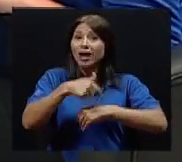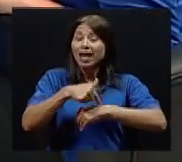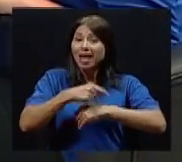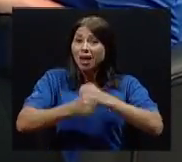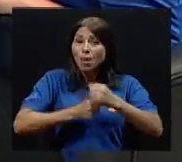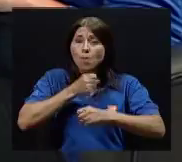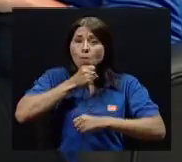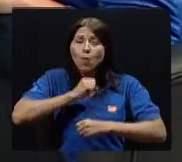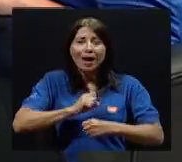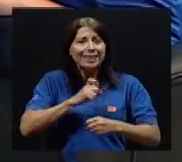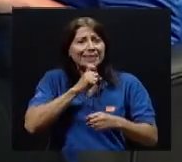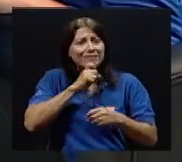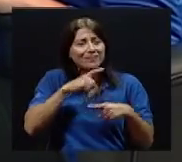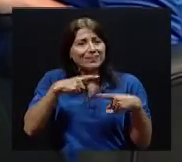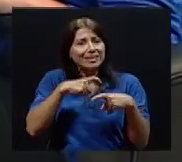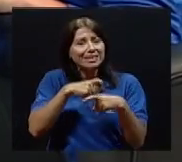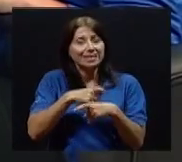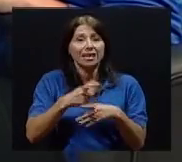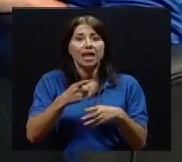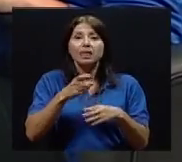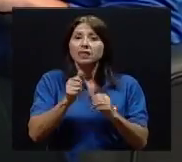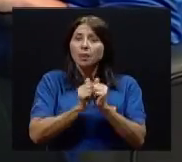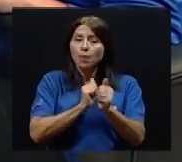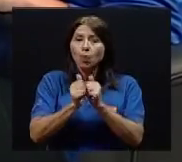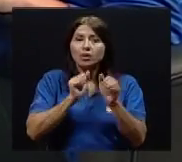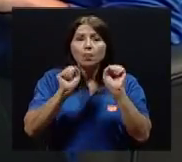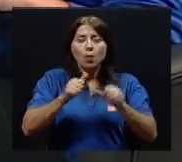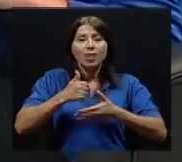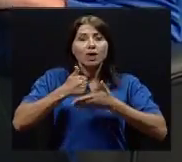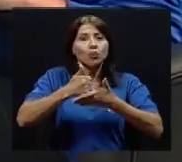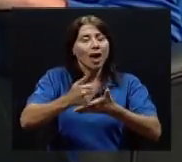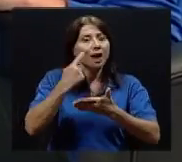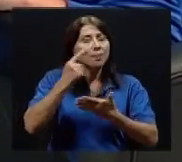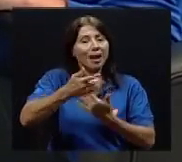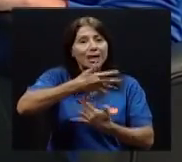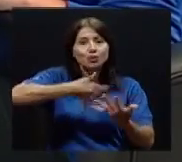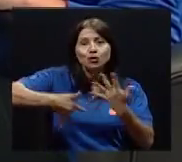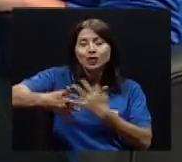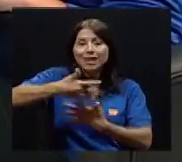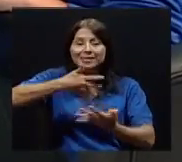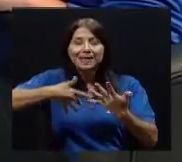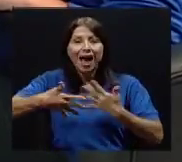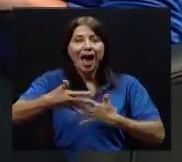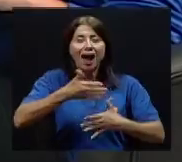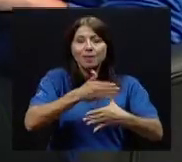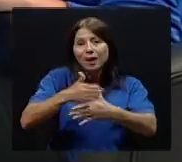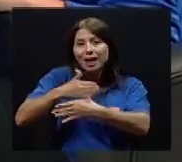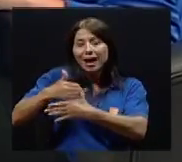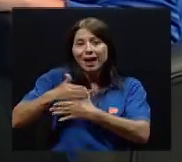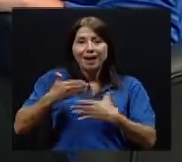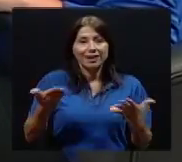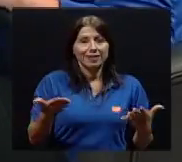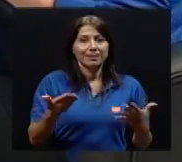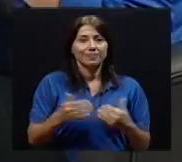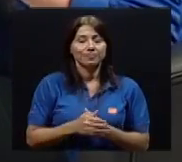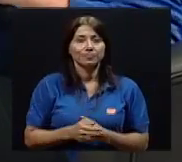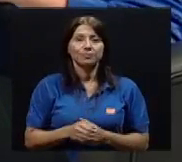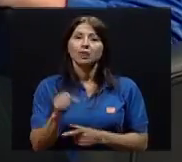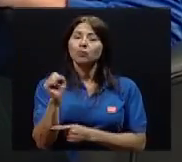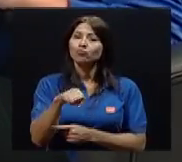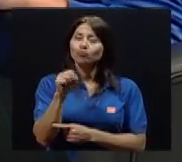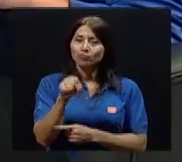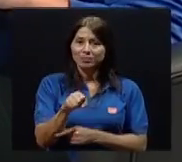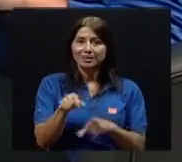También es una época muy llena de complejos, ¿verdad? Y quisiera hablar entonces también cómo el deporte nos puede ayudar también para socializar, para